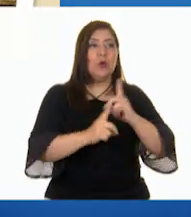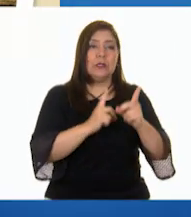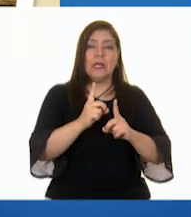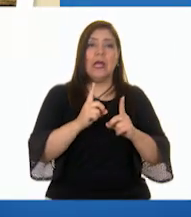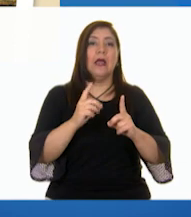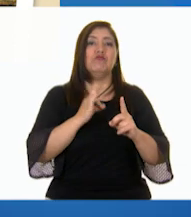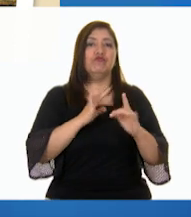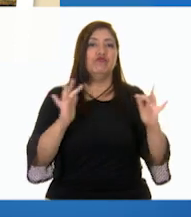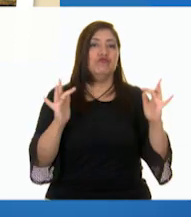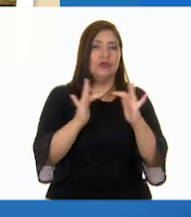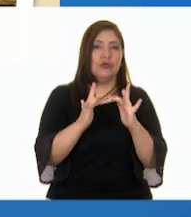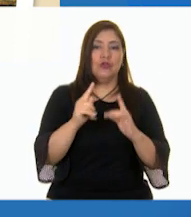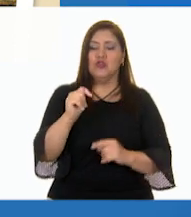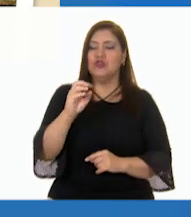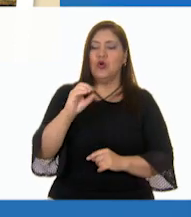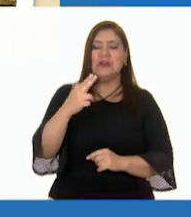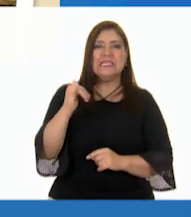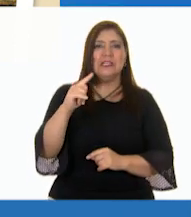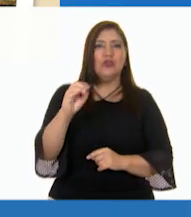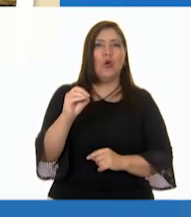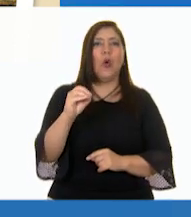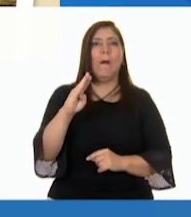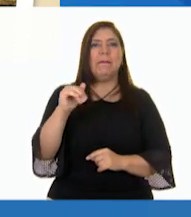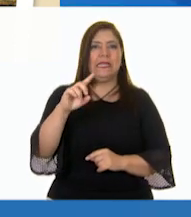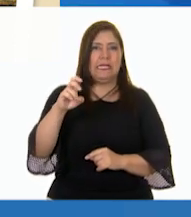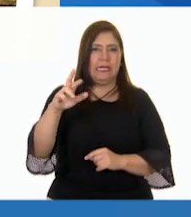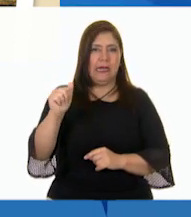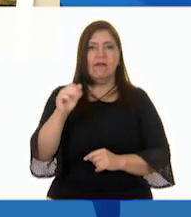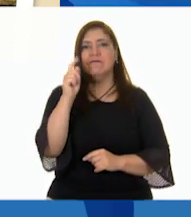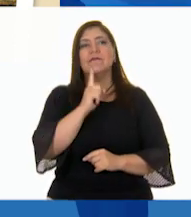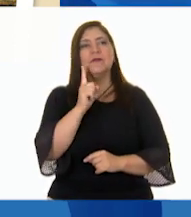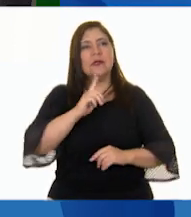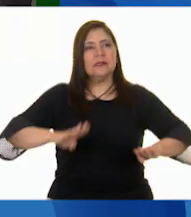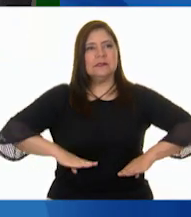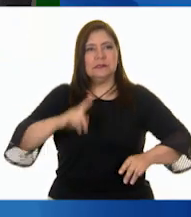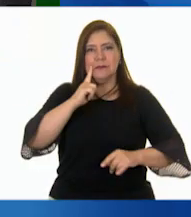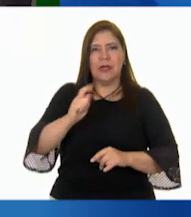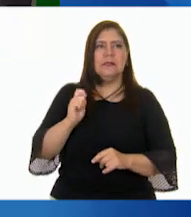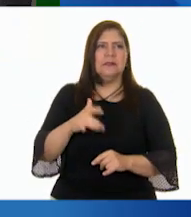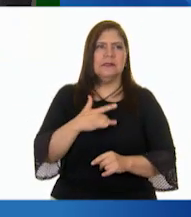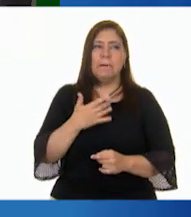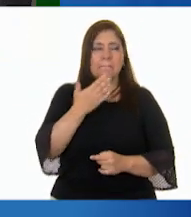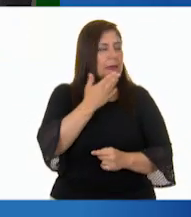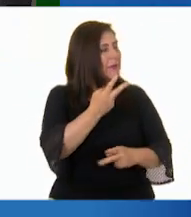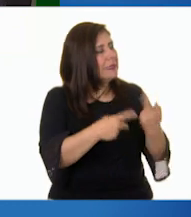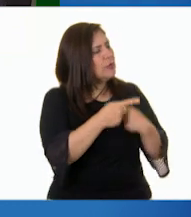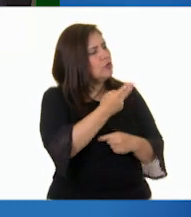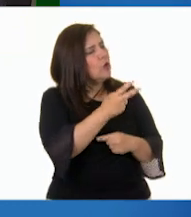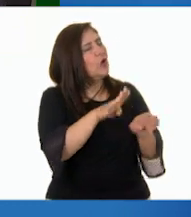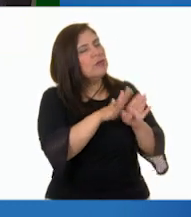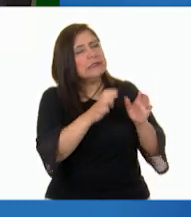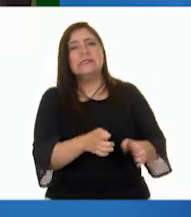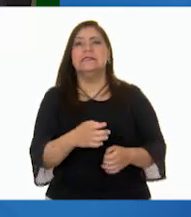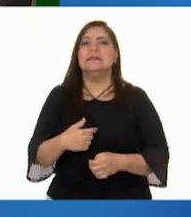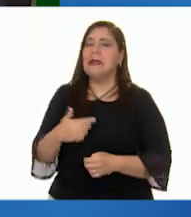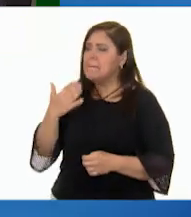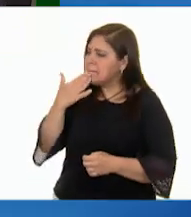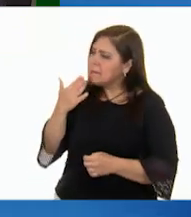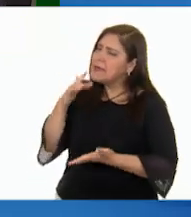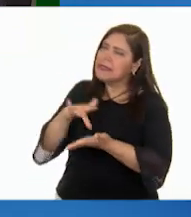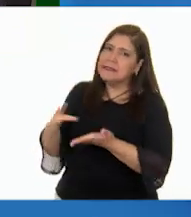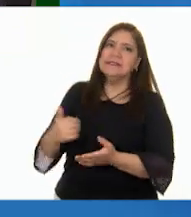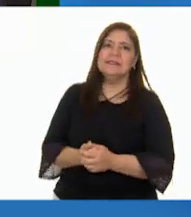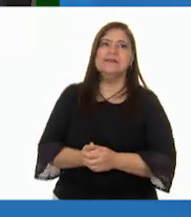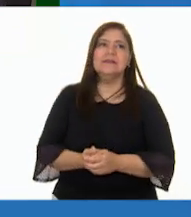el tochito bandera femenil. Bienvenidas, ¿cómo están? Muchas gracias, bien. Bien, gracias.